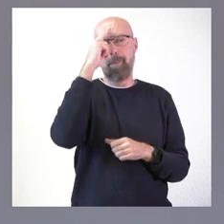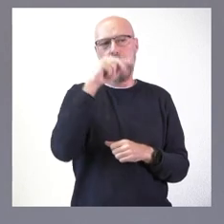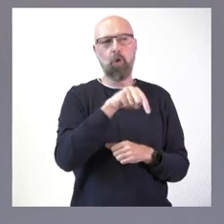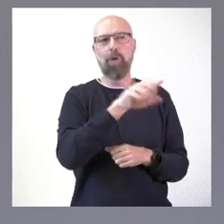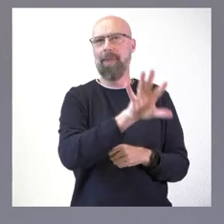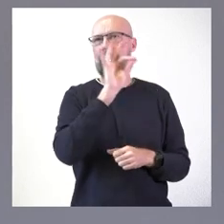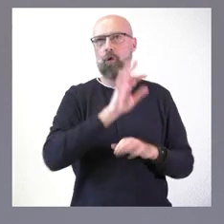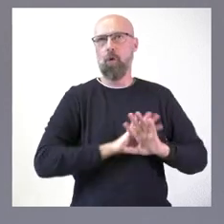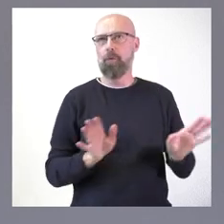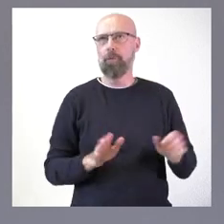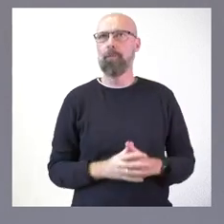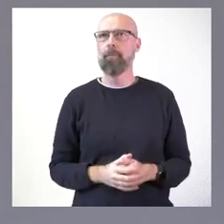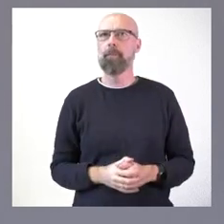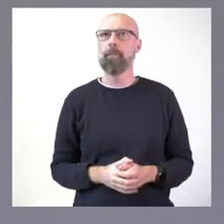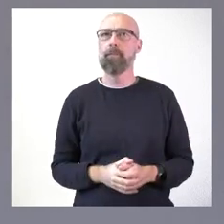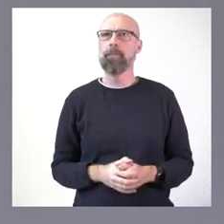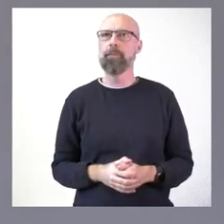en estas circunstancias.